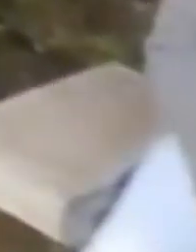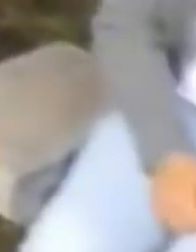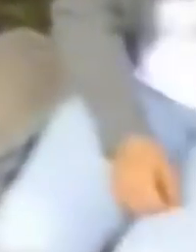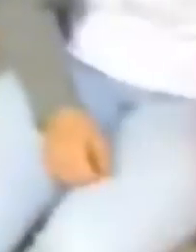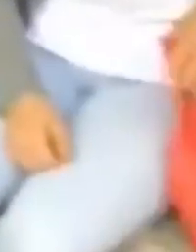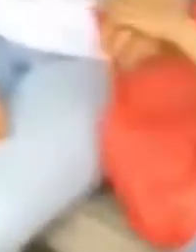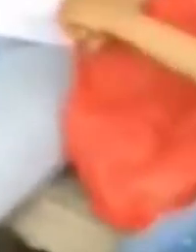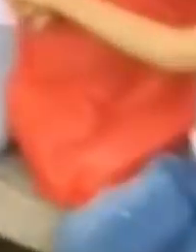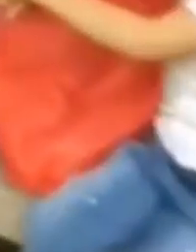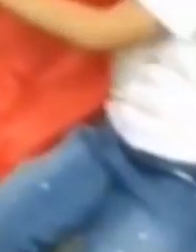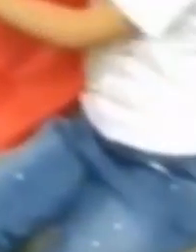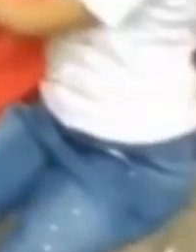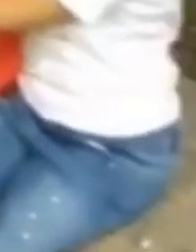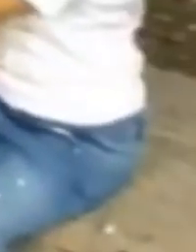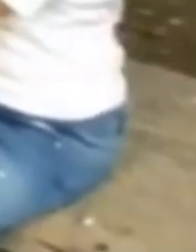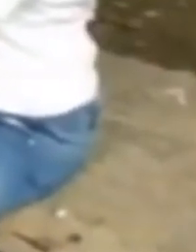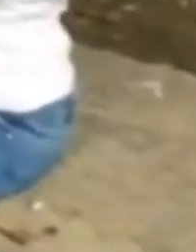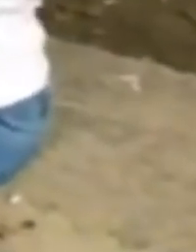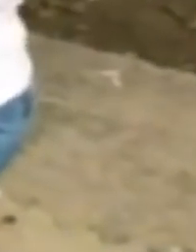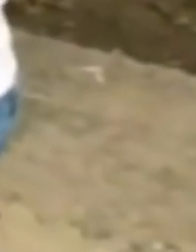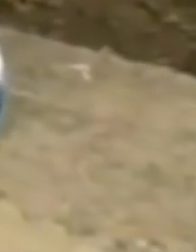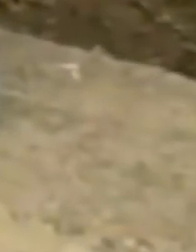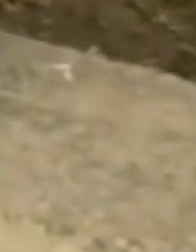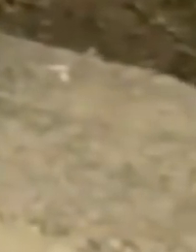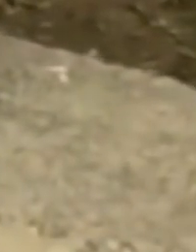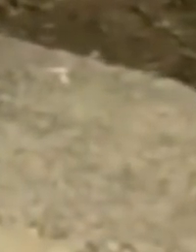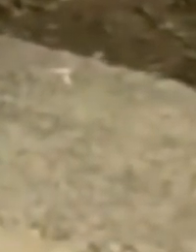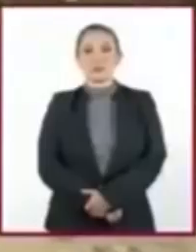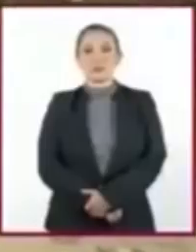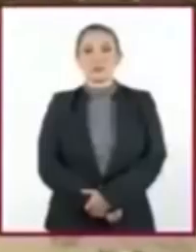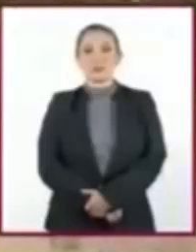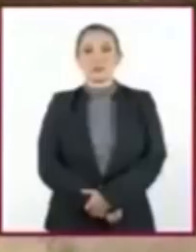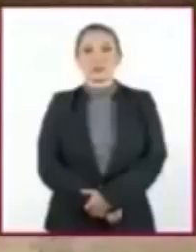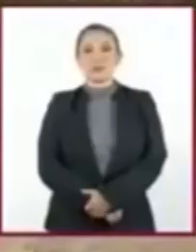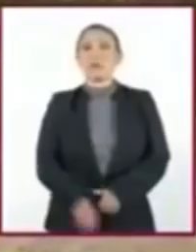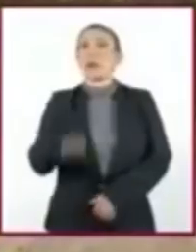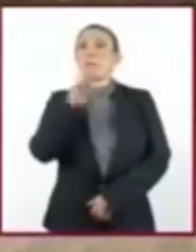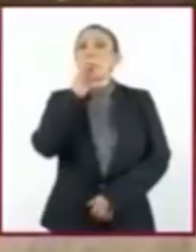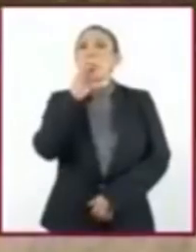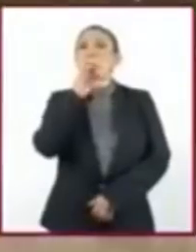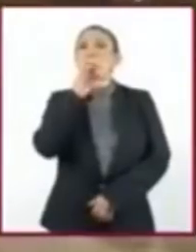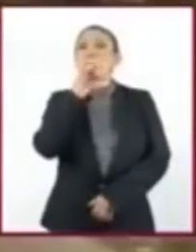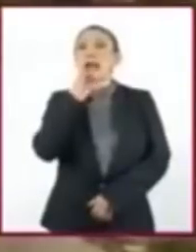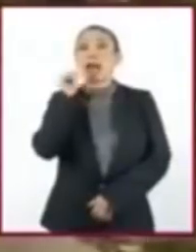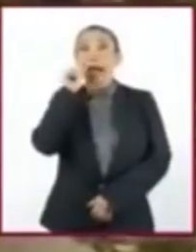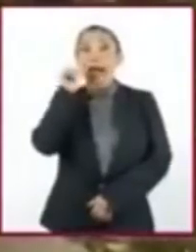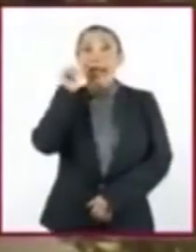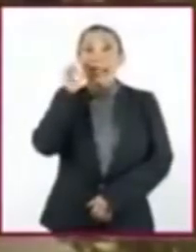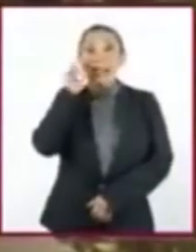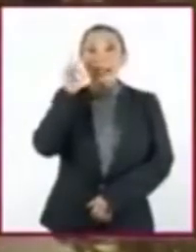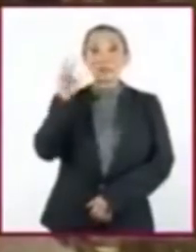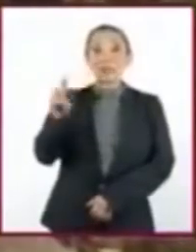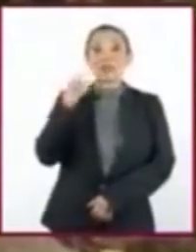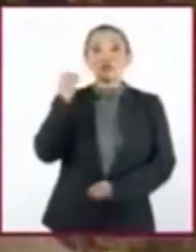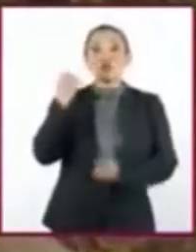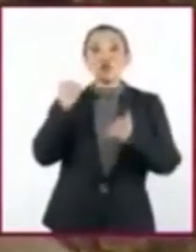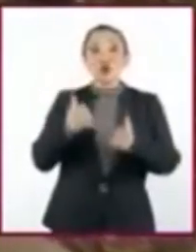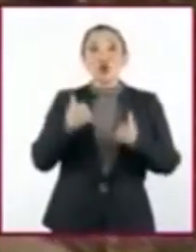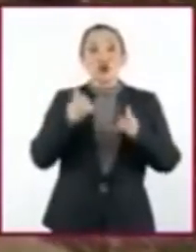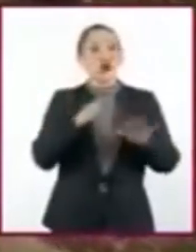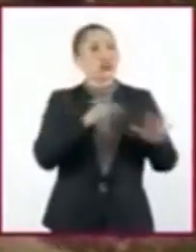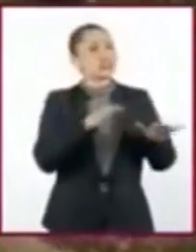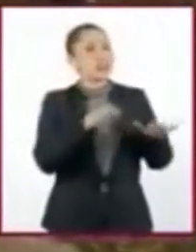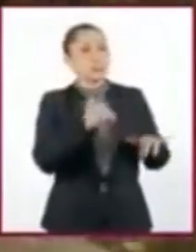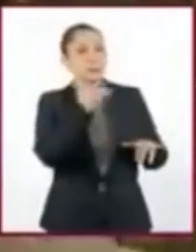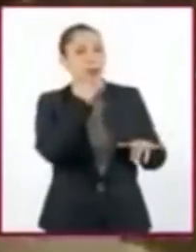¡Gracias! En la guerra de almohada hubo muchos juguetes y este... Ay, Sofía,